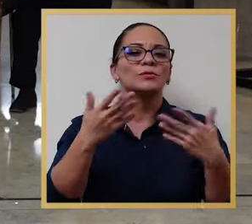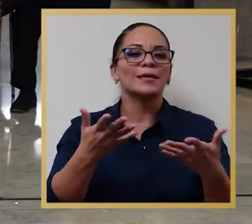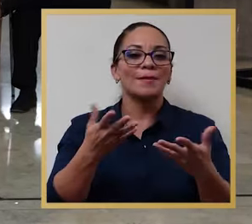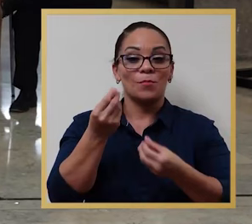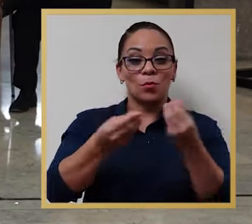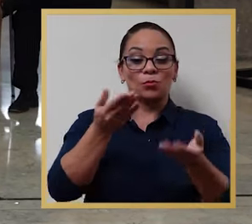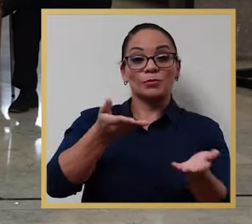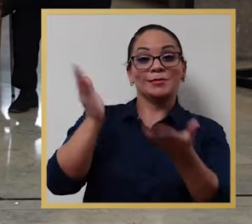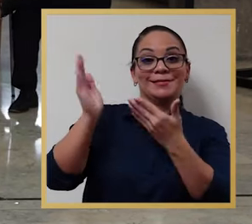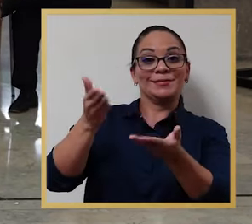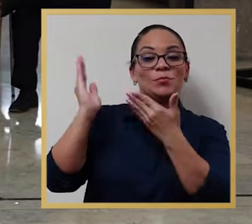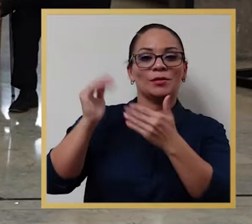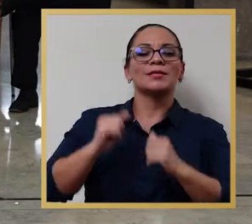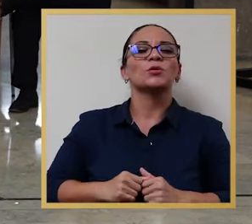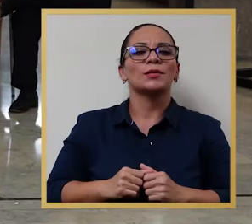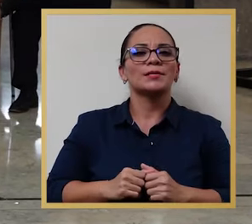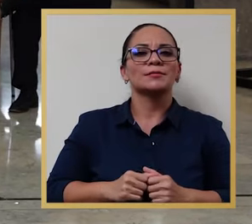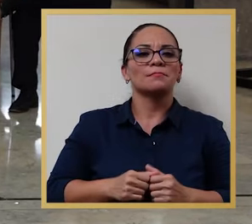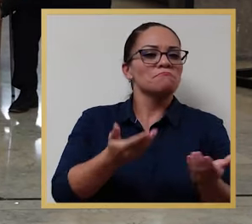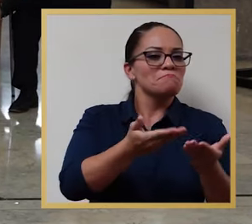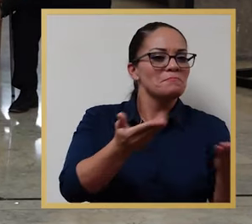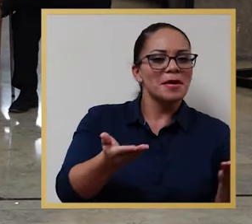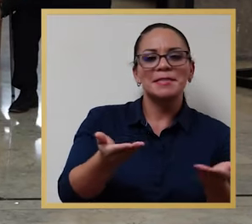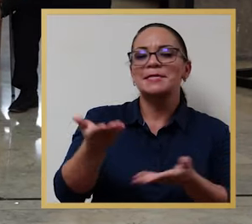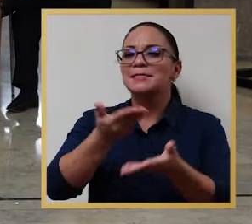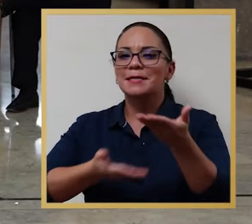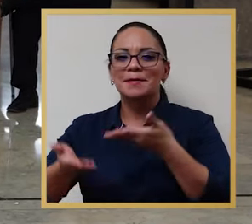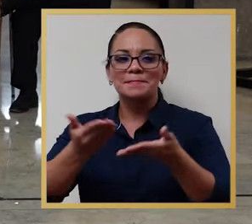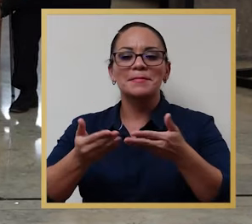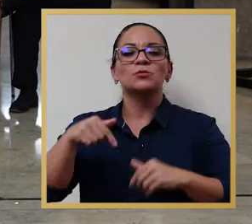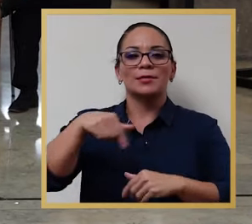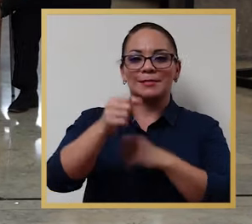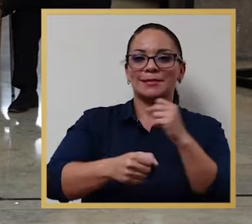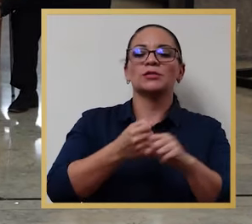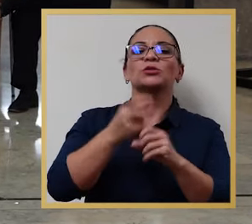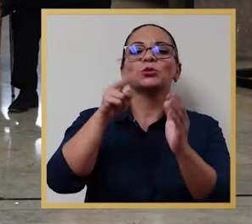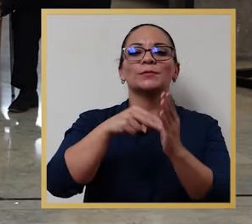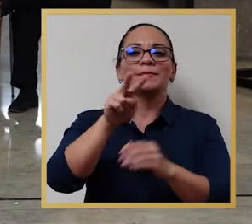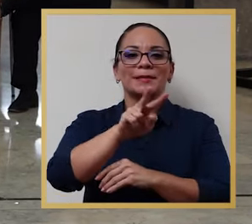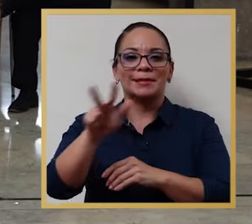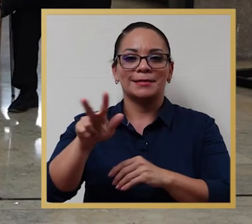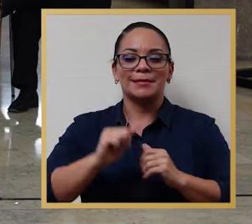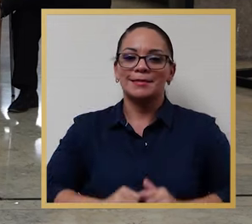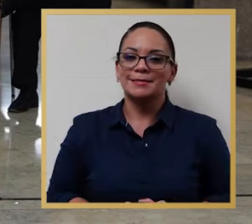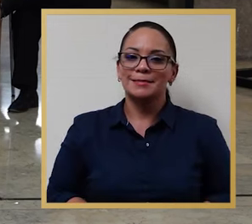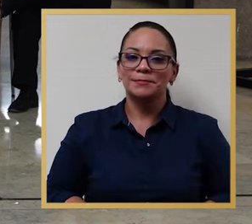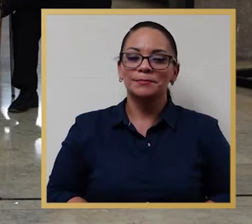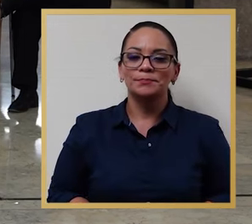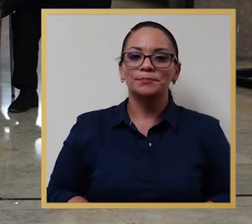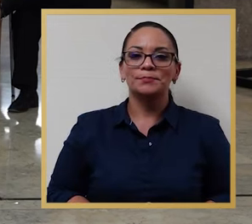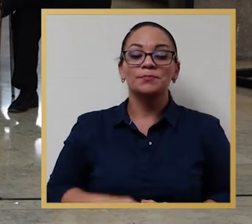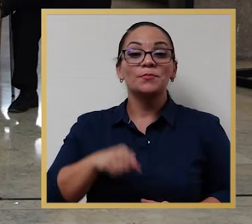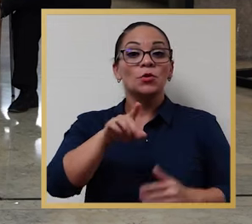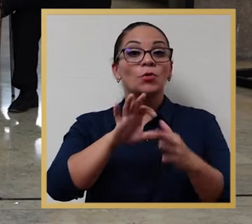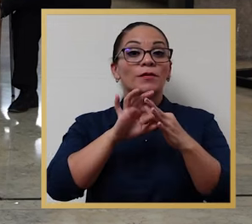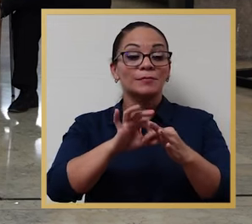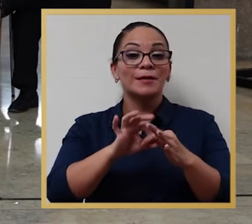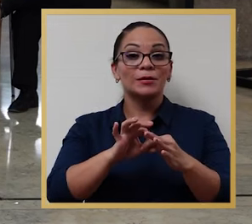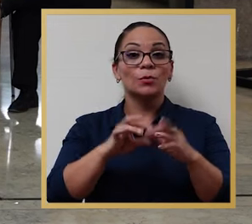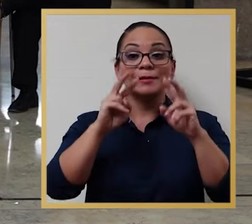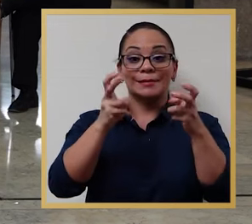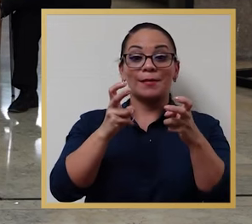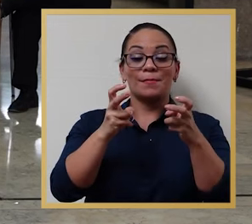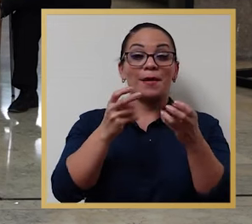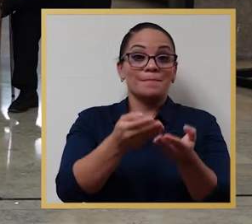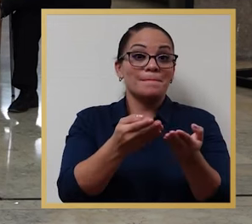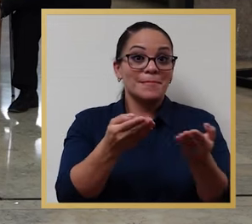resultados de las exportaciones tanto de bienes y servicios en lo que va del año 2023. En lo que respecta